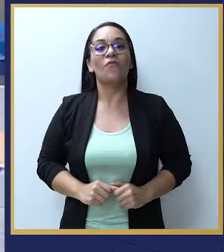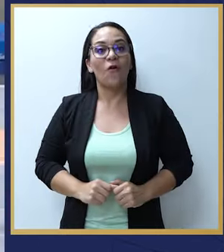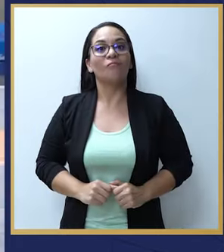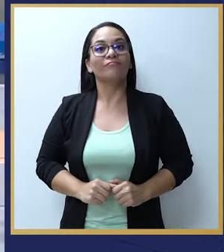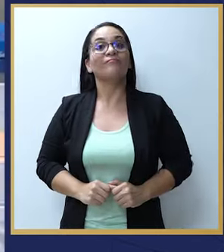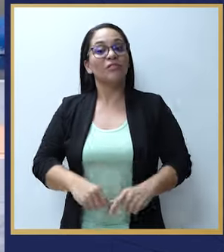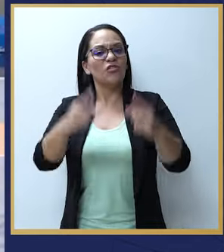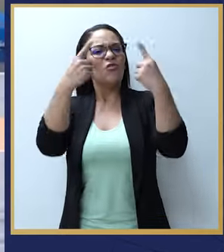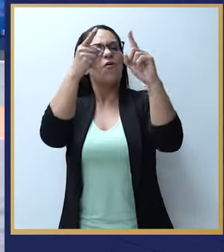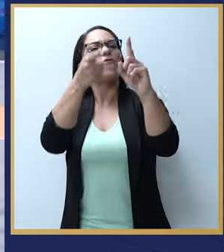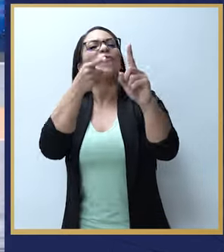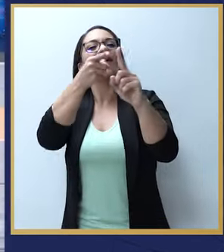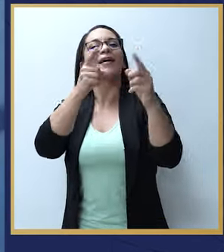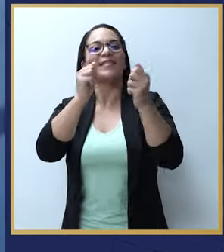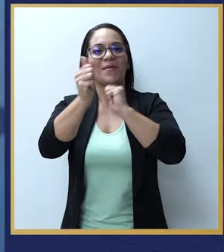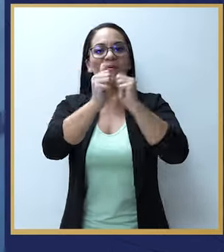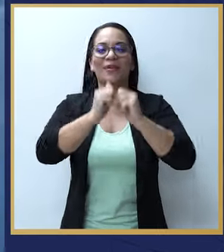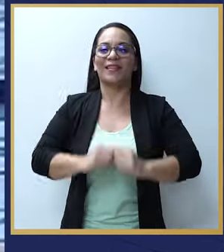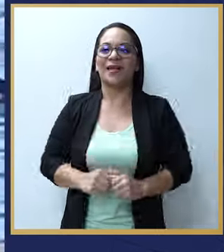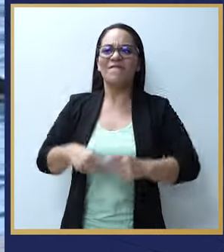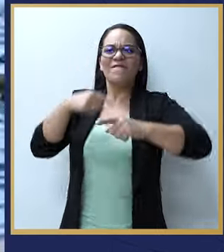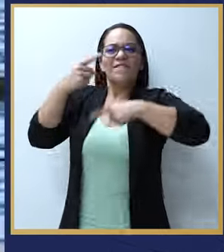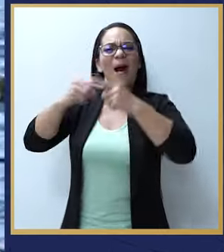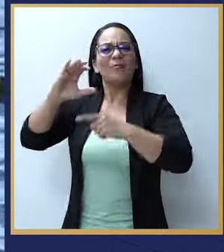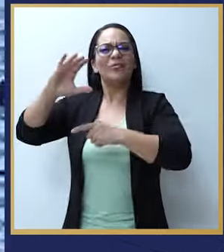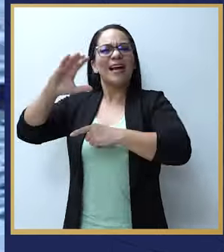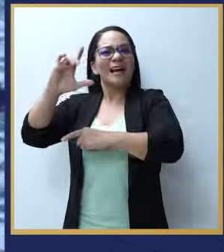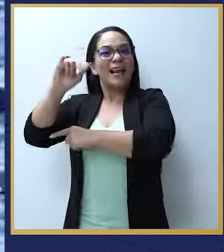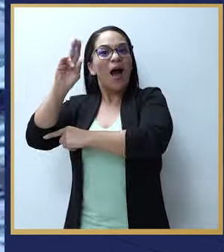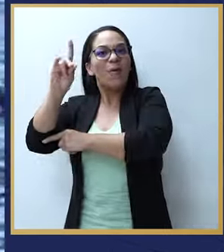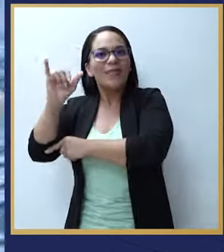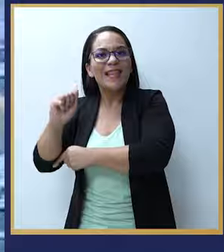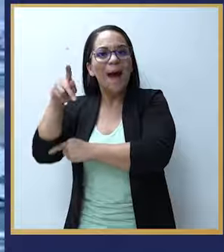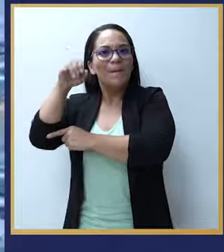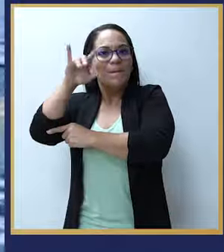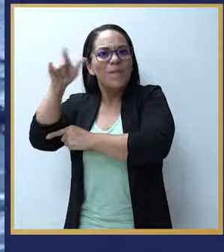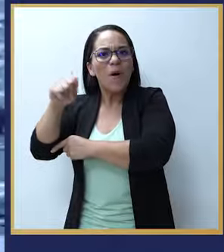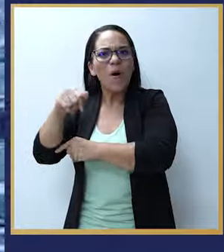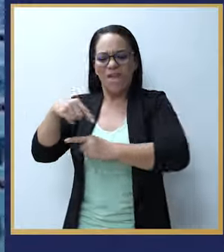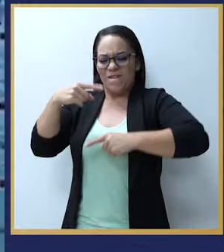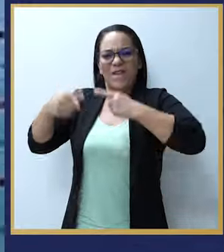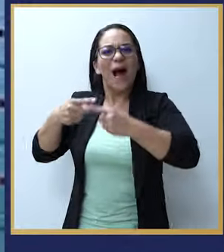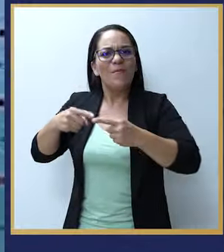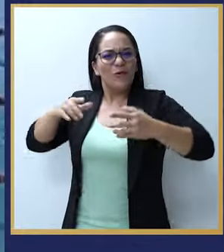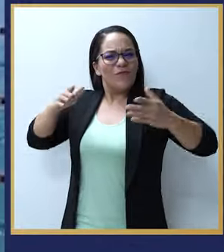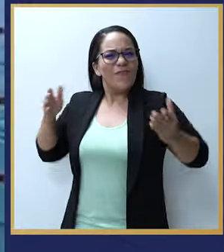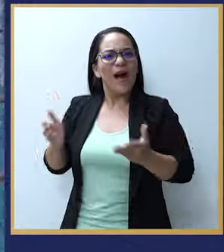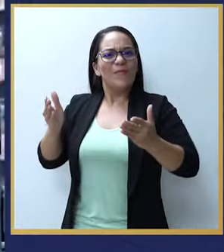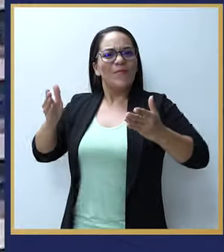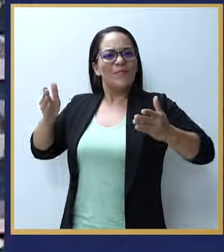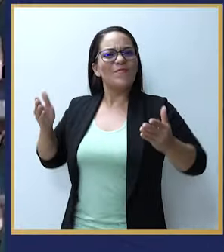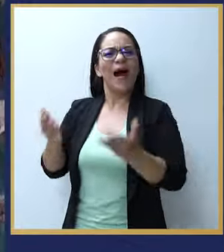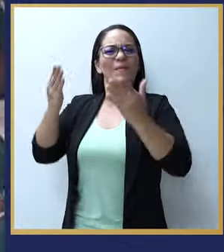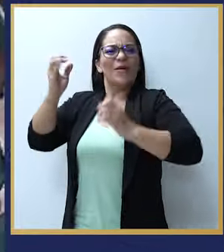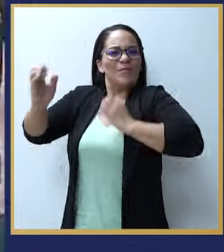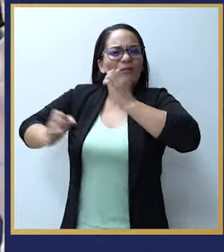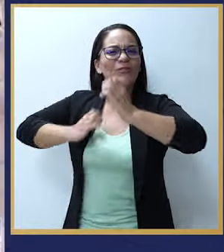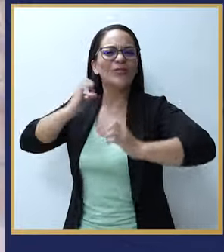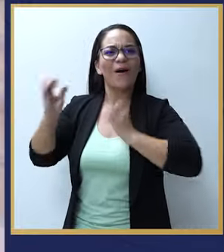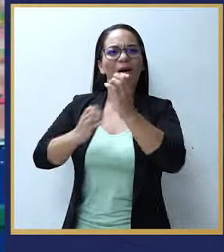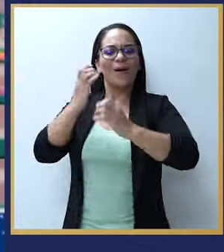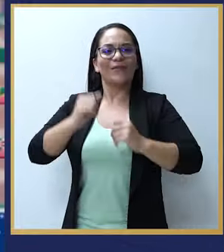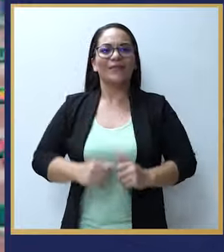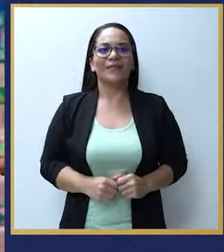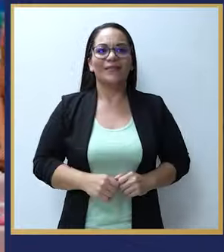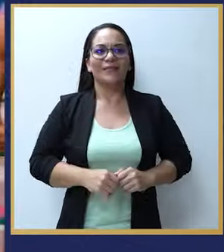del deporte. ¡Vamos, Claudia! ¡Vamos, Claudia! ¡Vamos, Claudia! ¡Emoción!